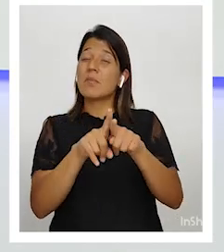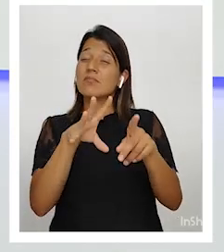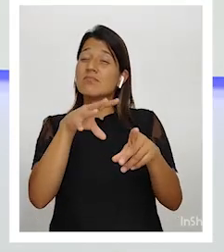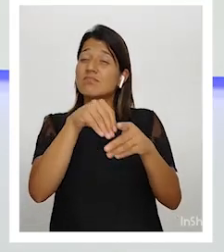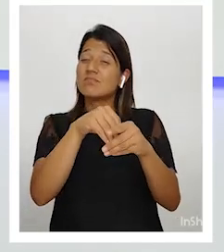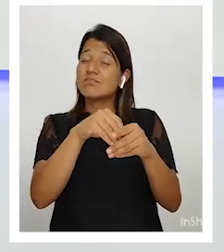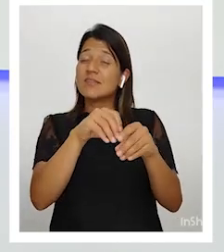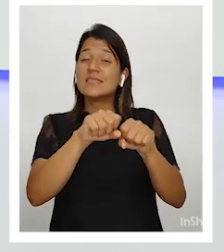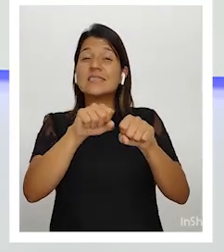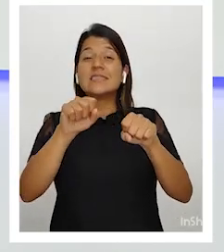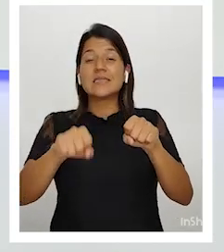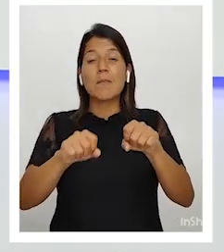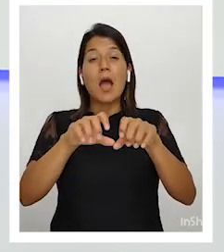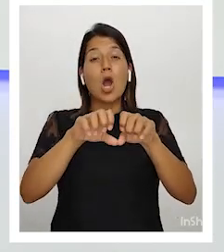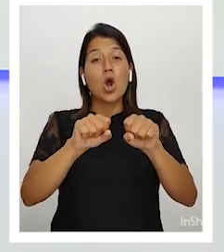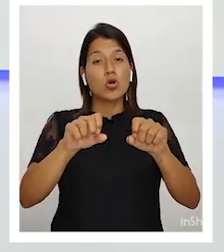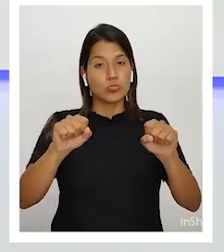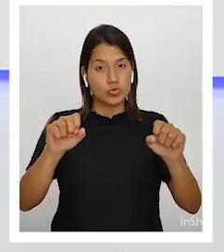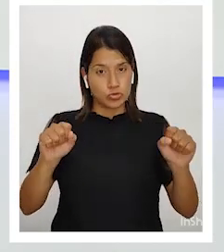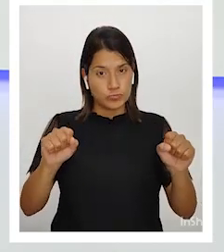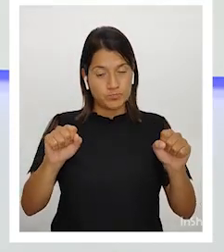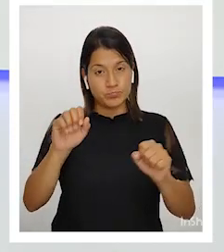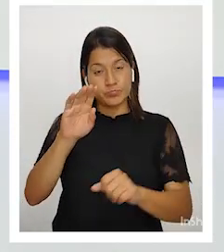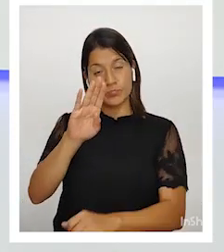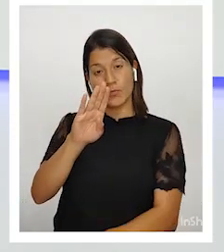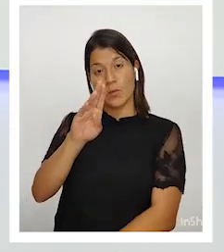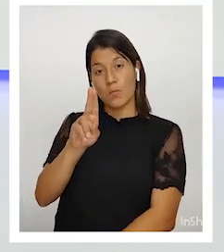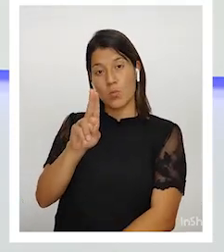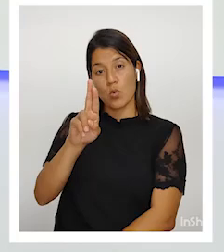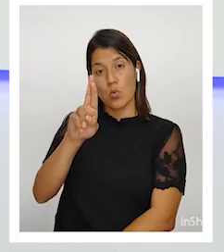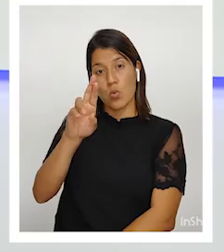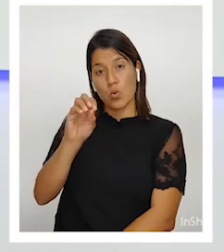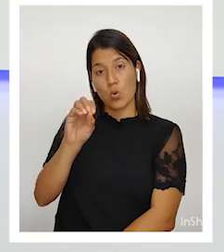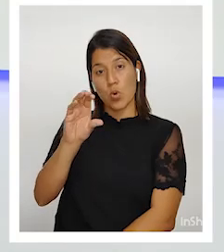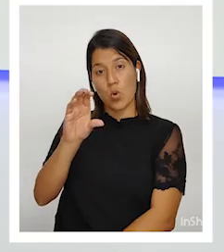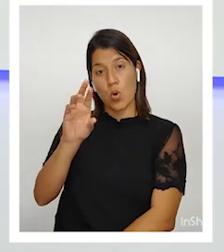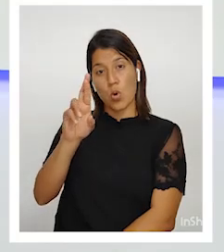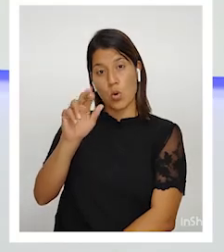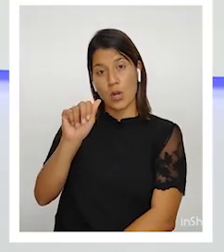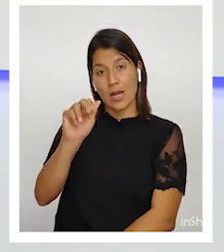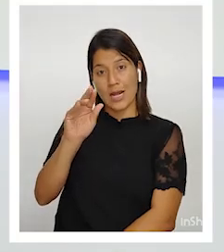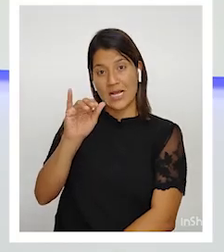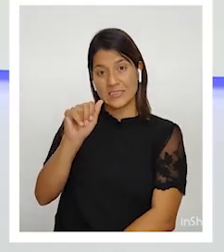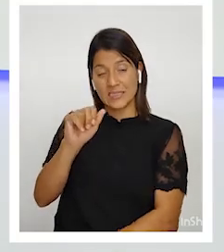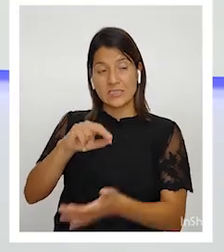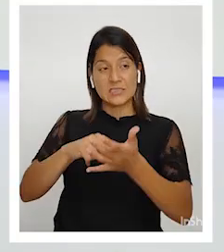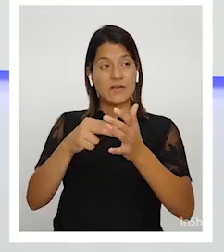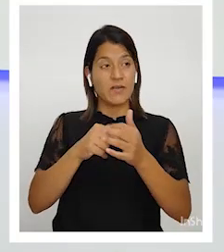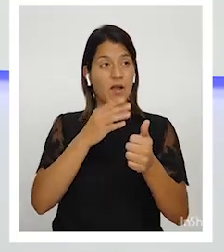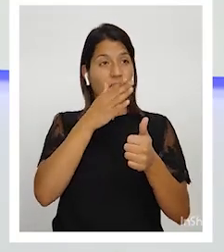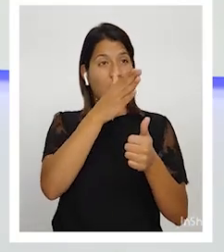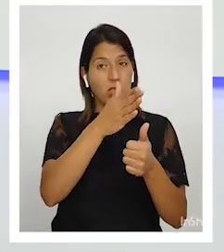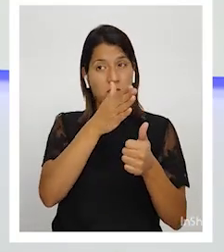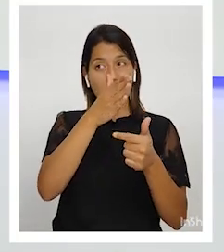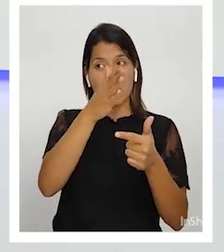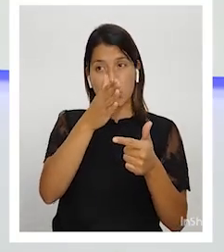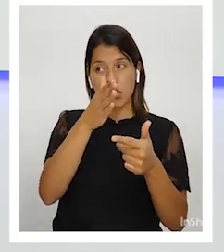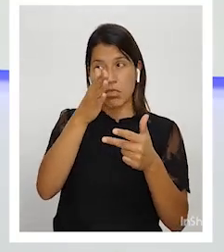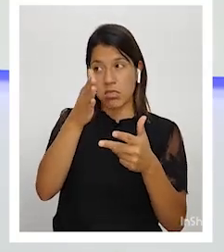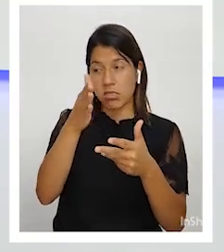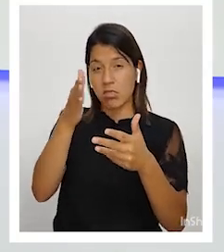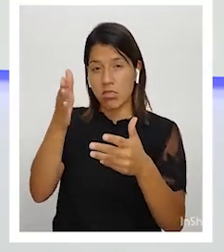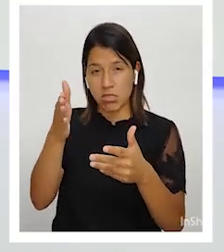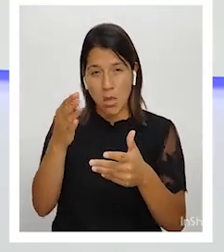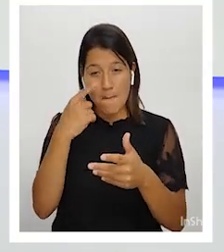La burocracia. El hecho de que no podamos estructurar nada de forma dinámica, ágil,